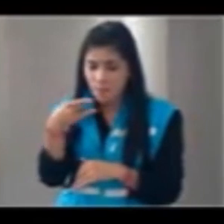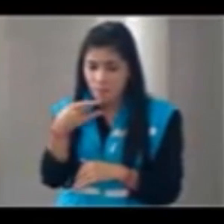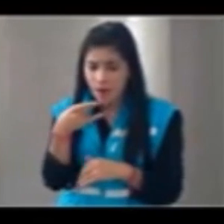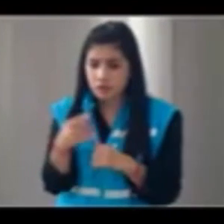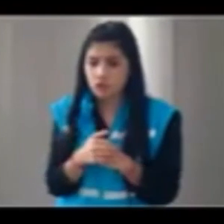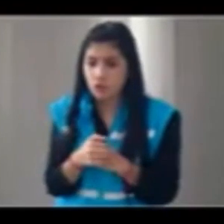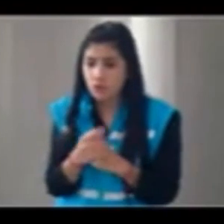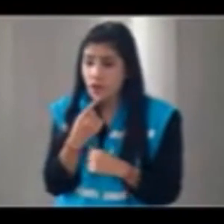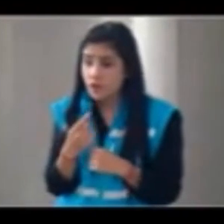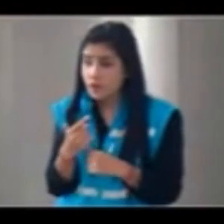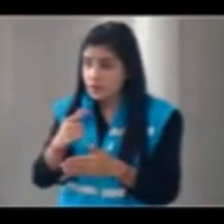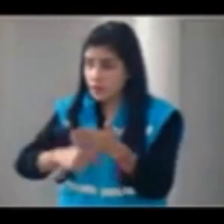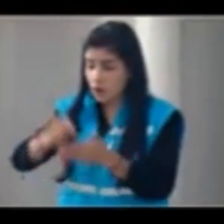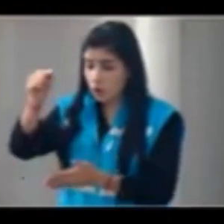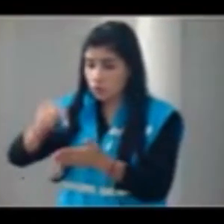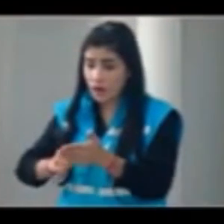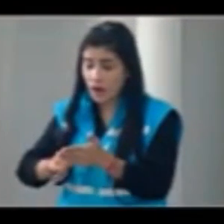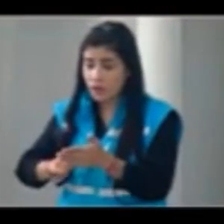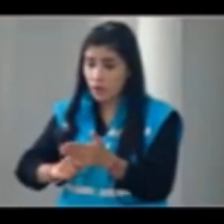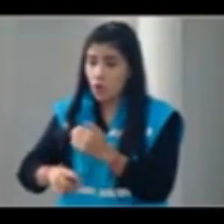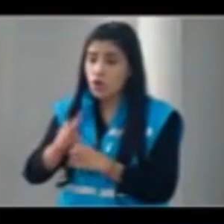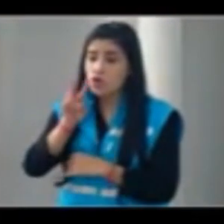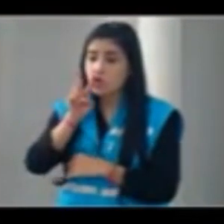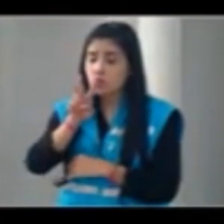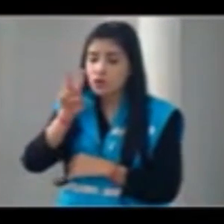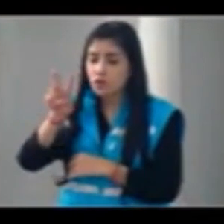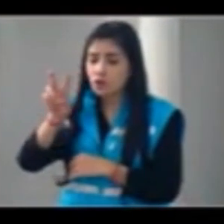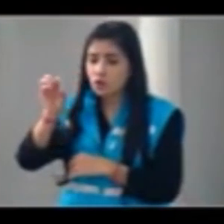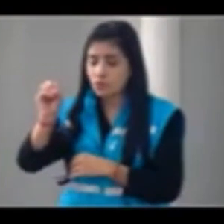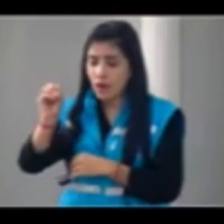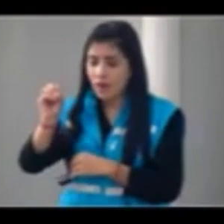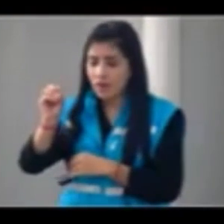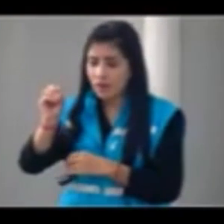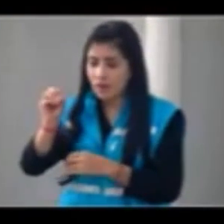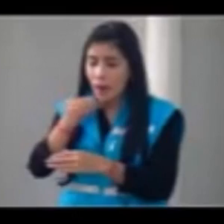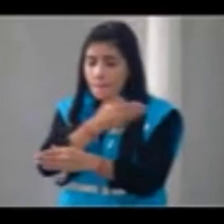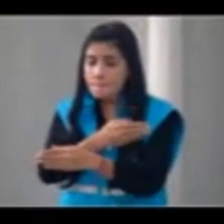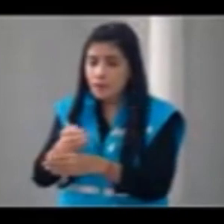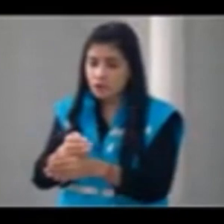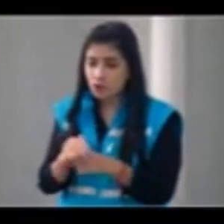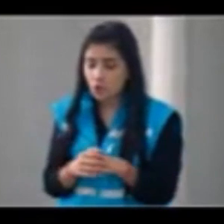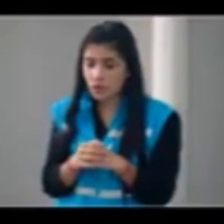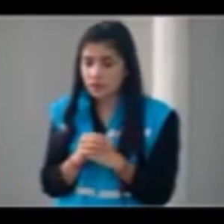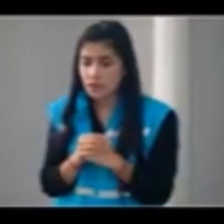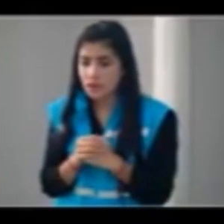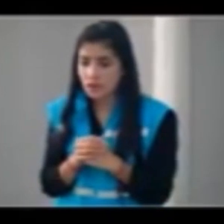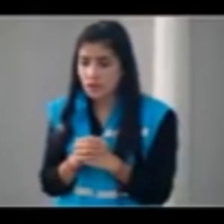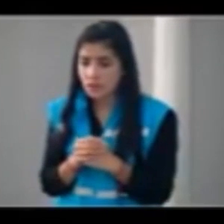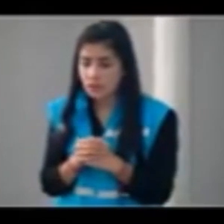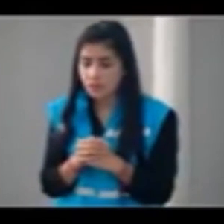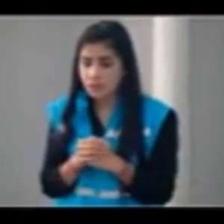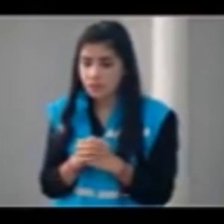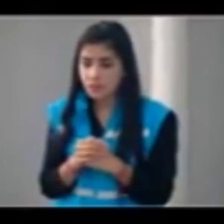López había firmado un contrato por la suma de 220 millones de pesos para que 40 empleados del canal, junto con 14 empleados del hotel,